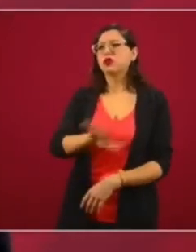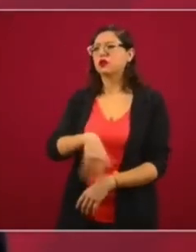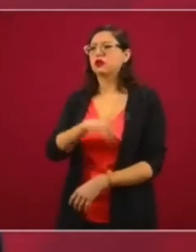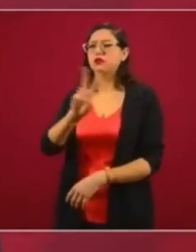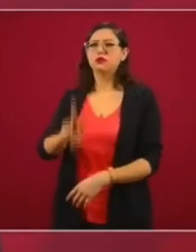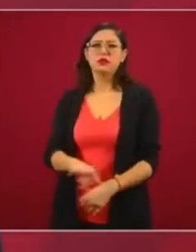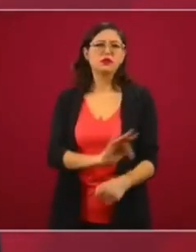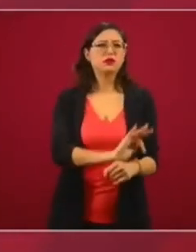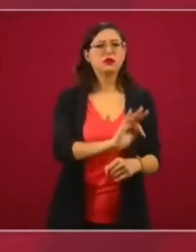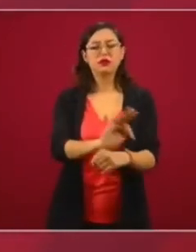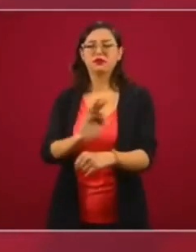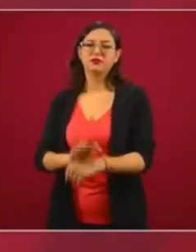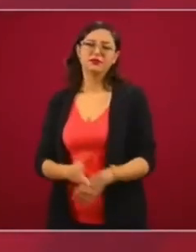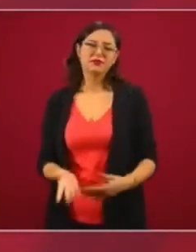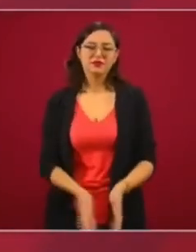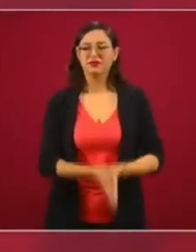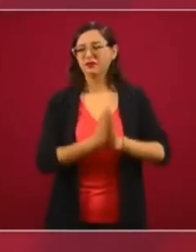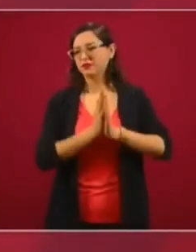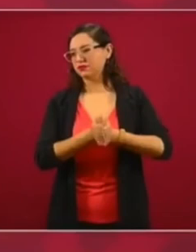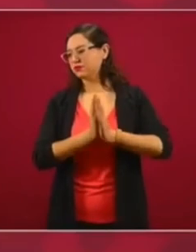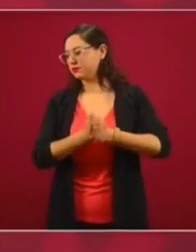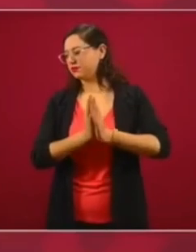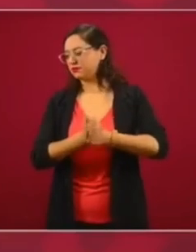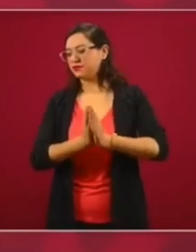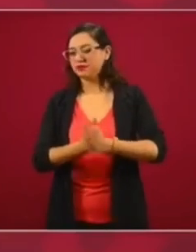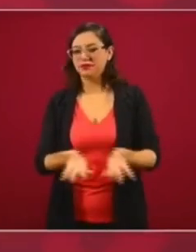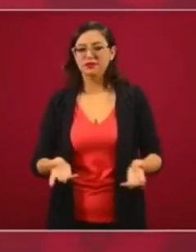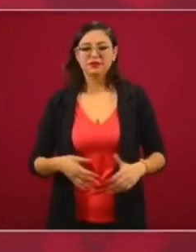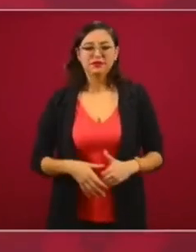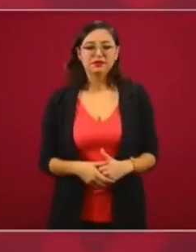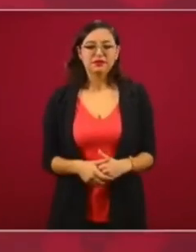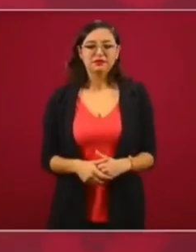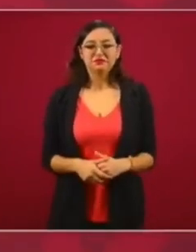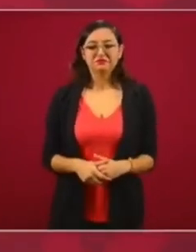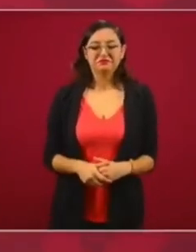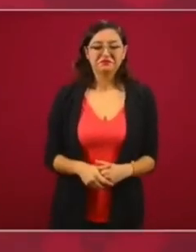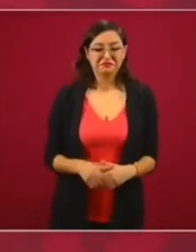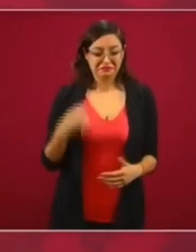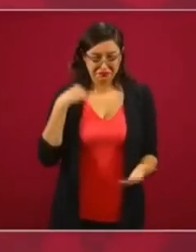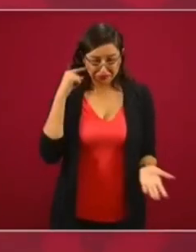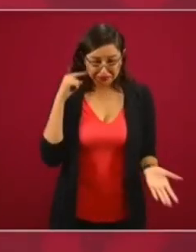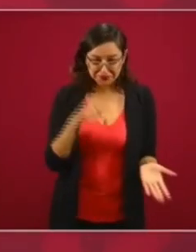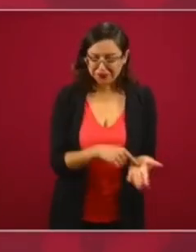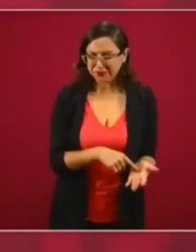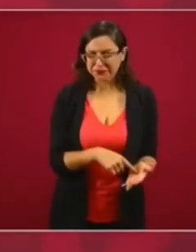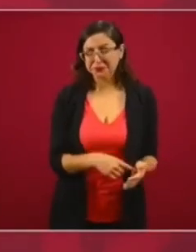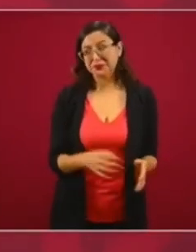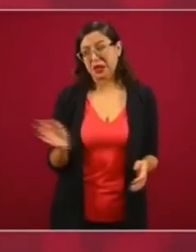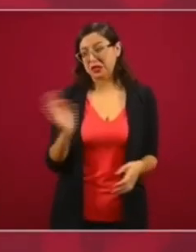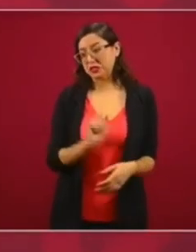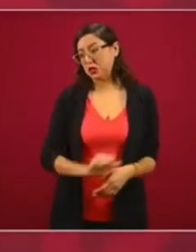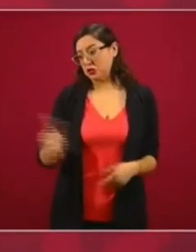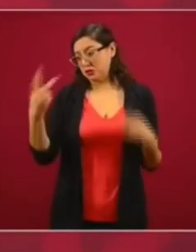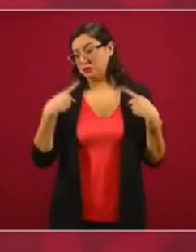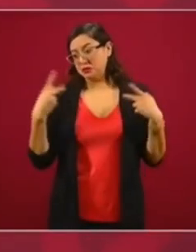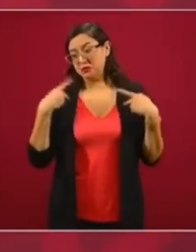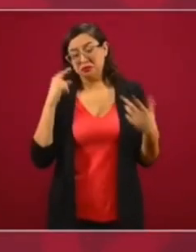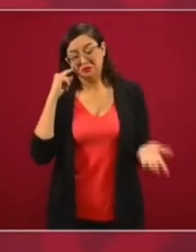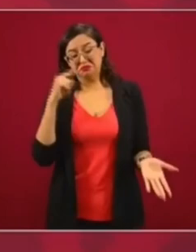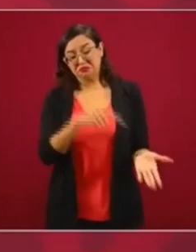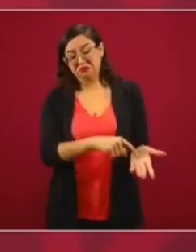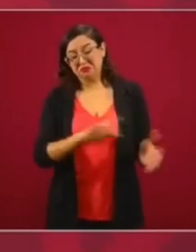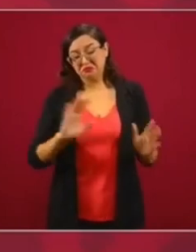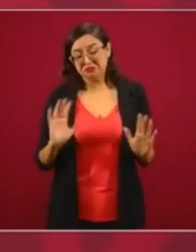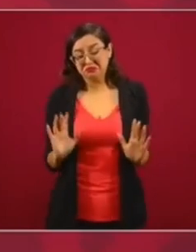crean otros, no faltan